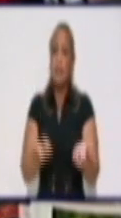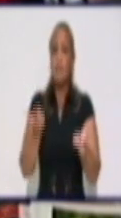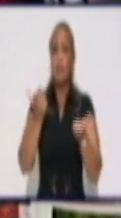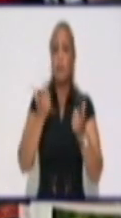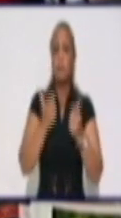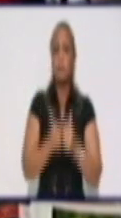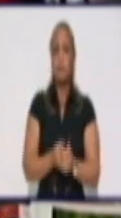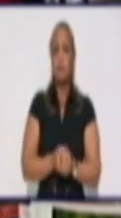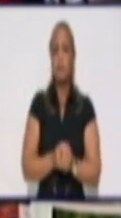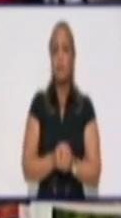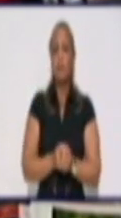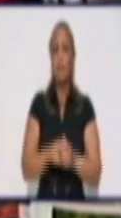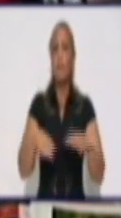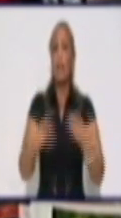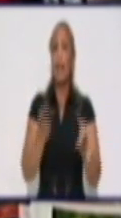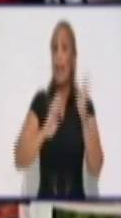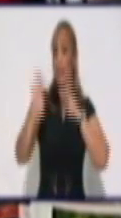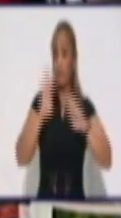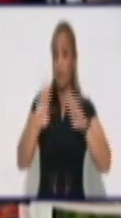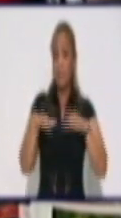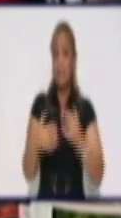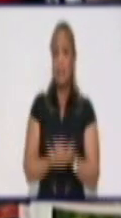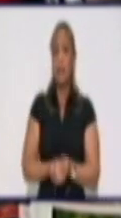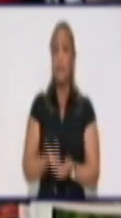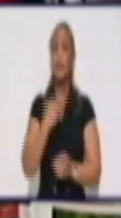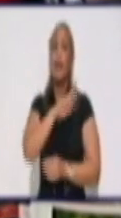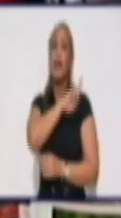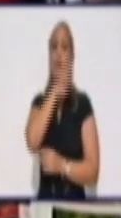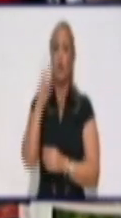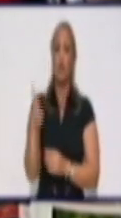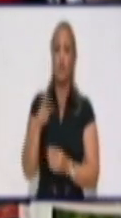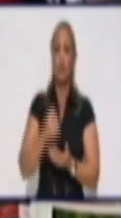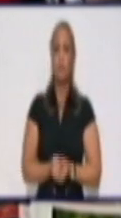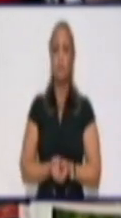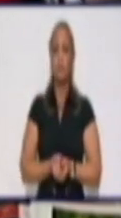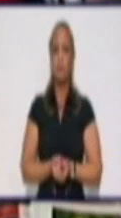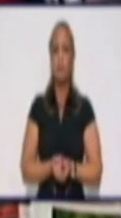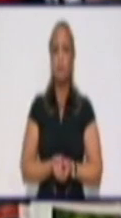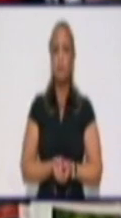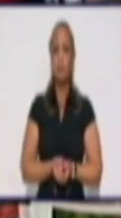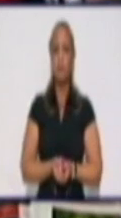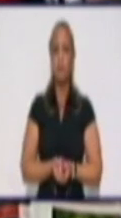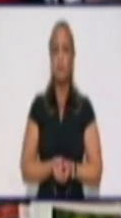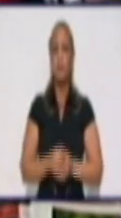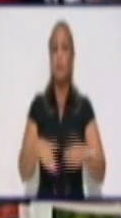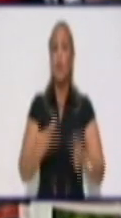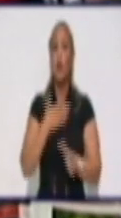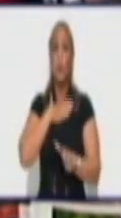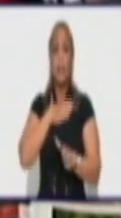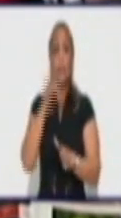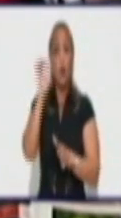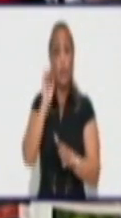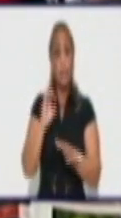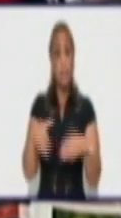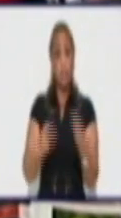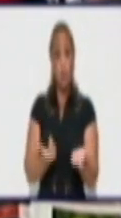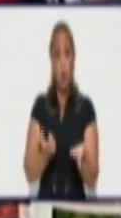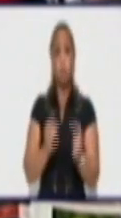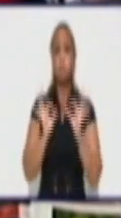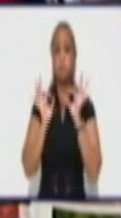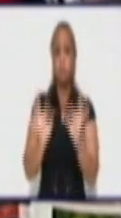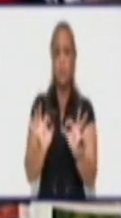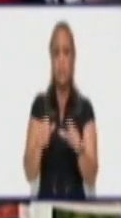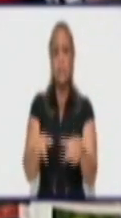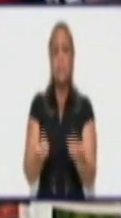de 1960, que es la defensa de la revolución. Bueno, nuestra organización ratifica que